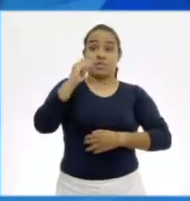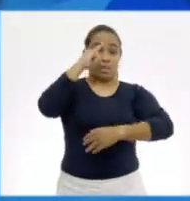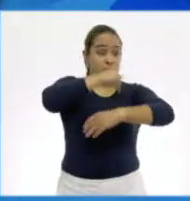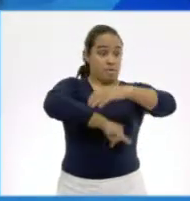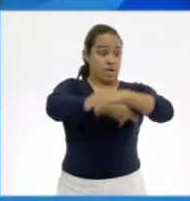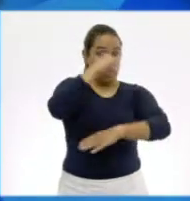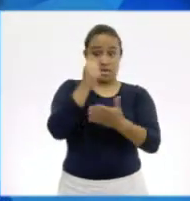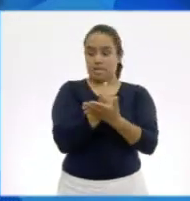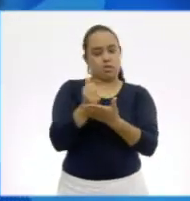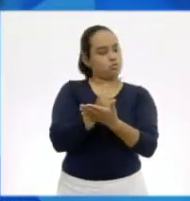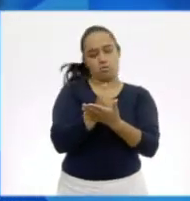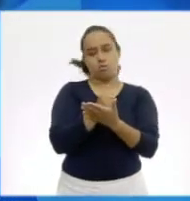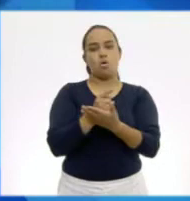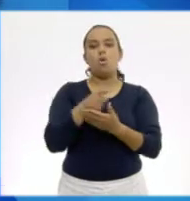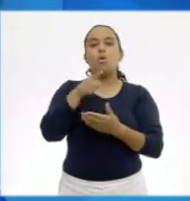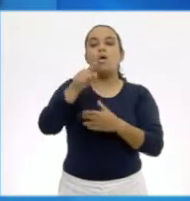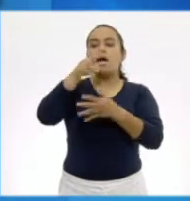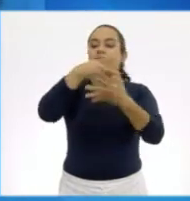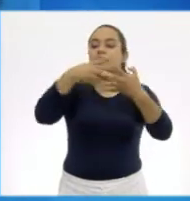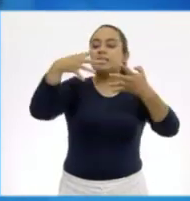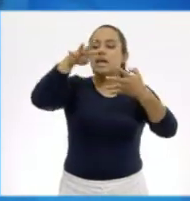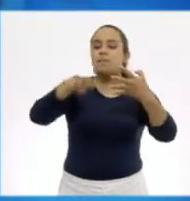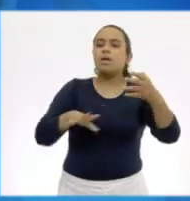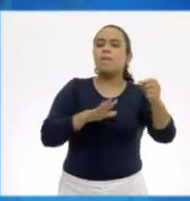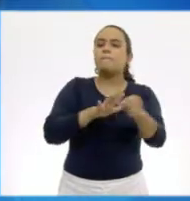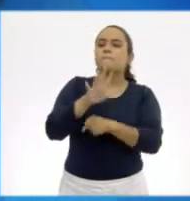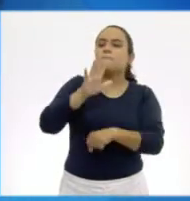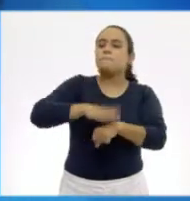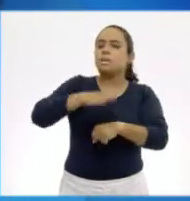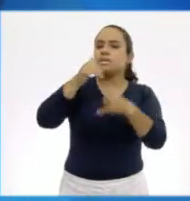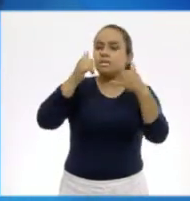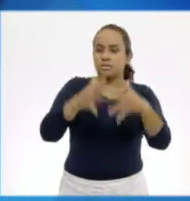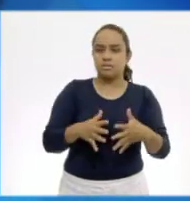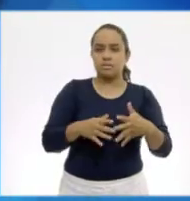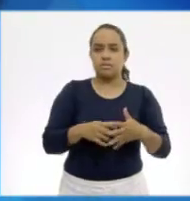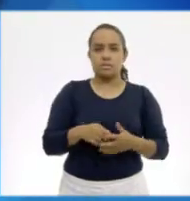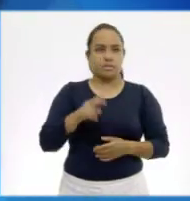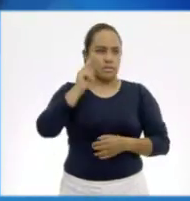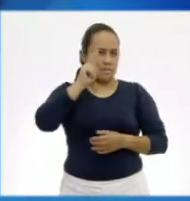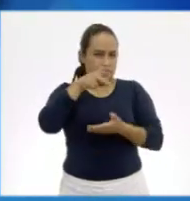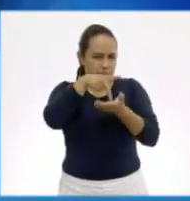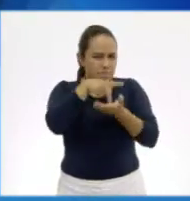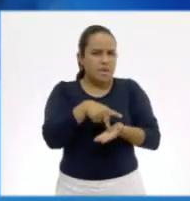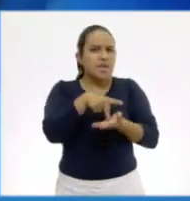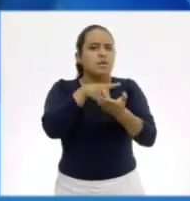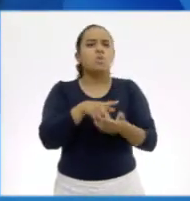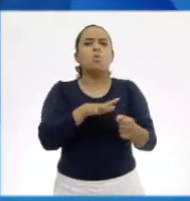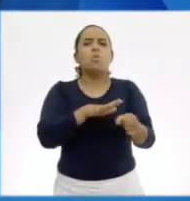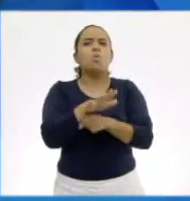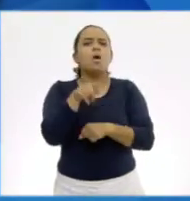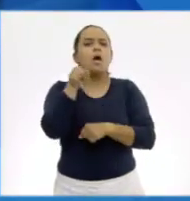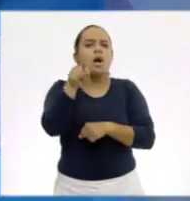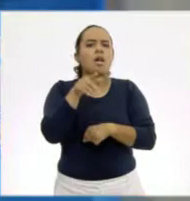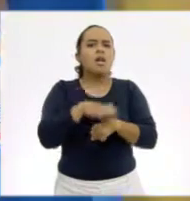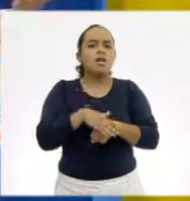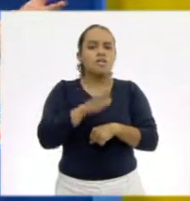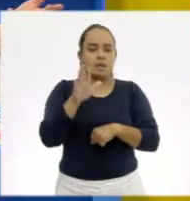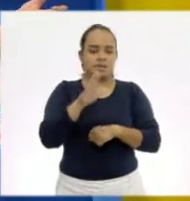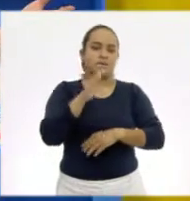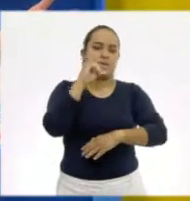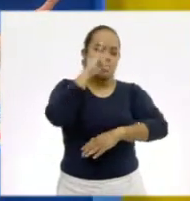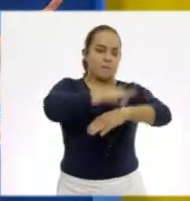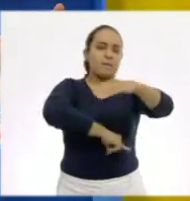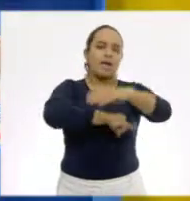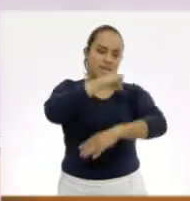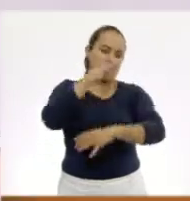ballena azul. No. El más pesado que tenemos en nuestra tabla consulta pesos y checa cuál es el que tiene más. La ballena